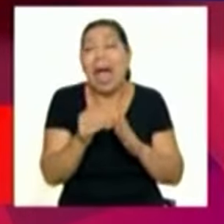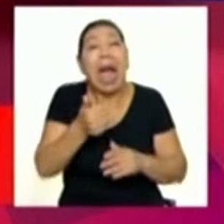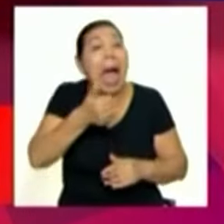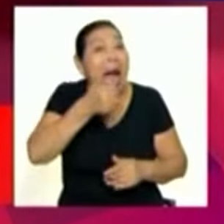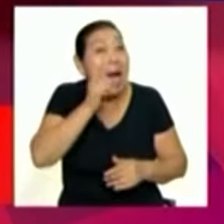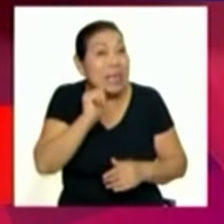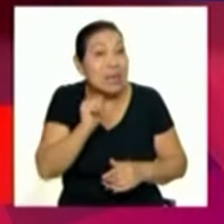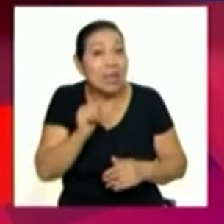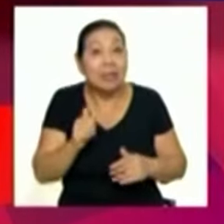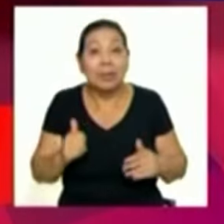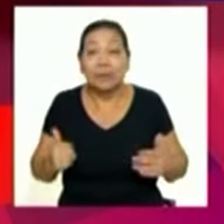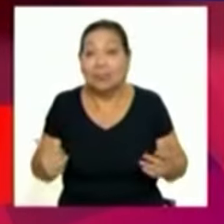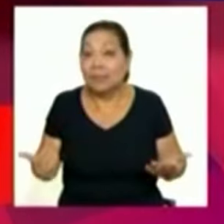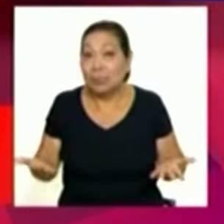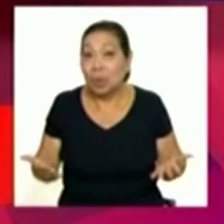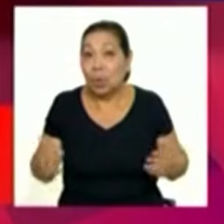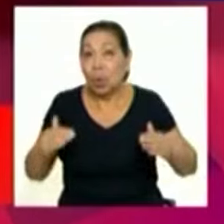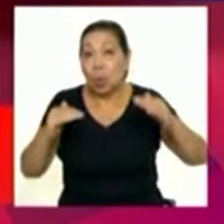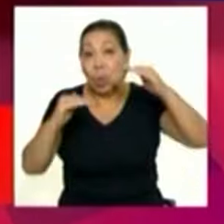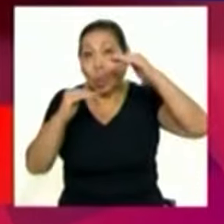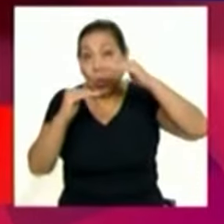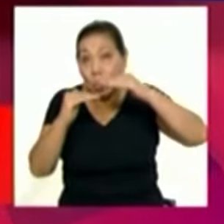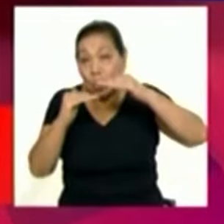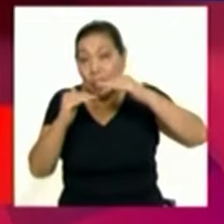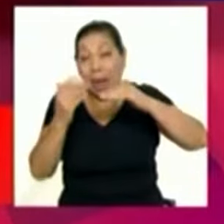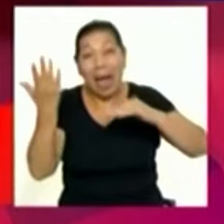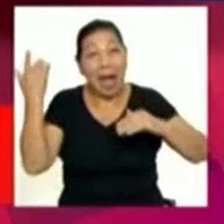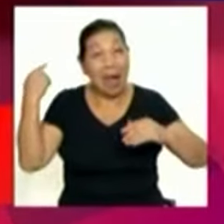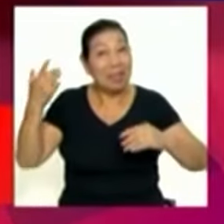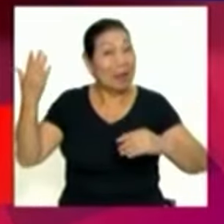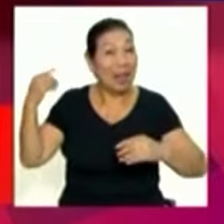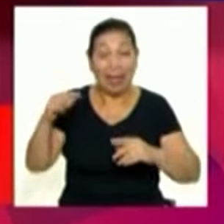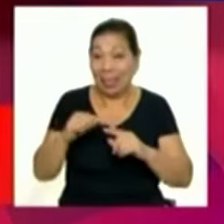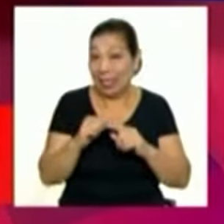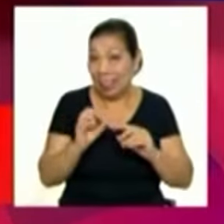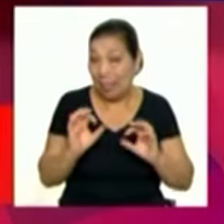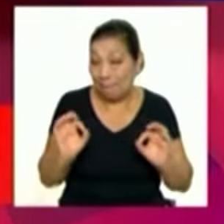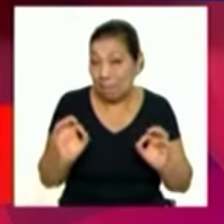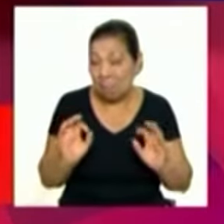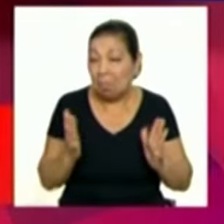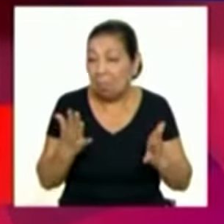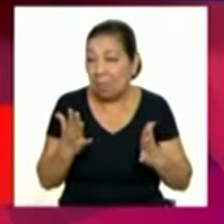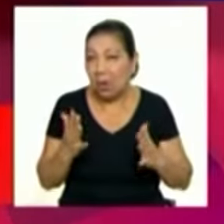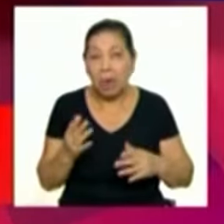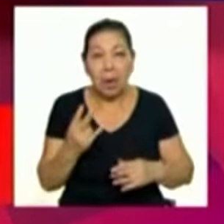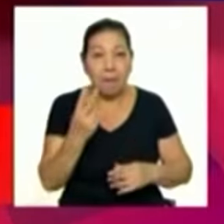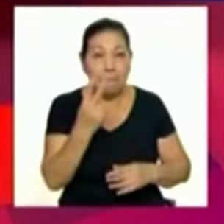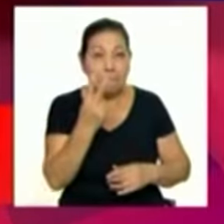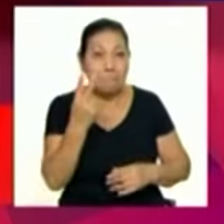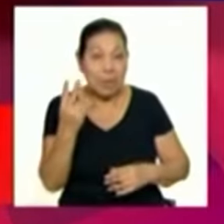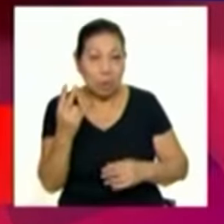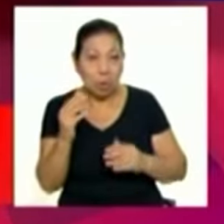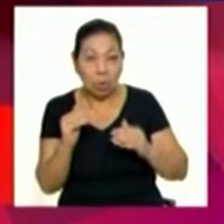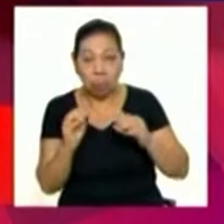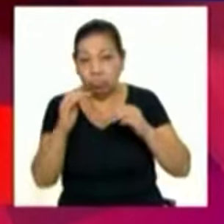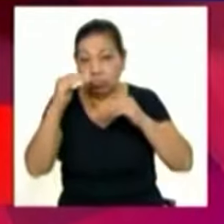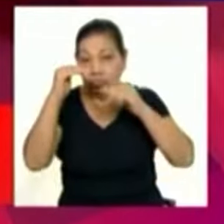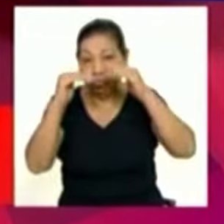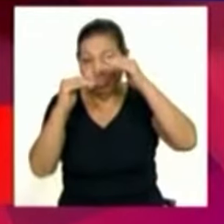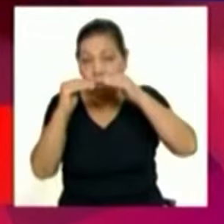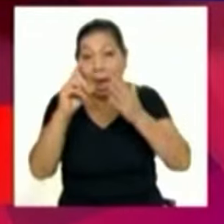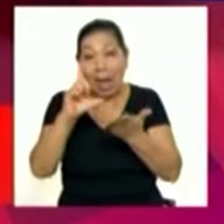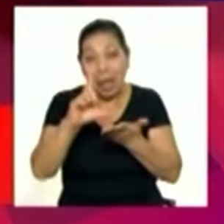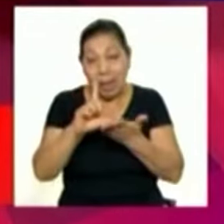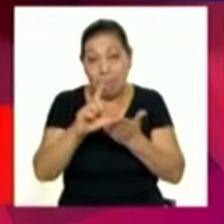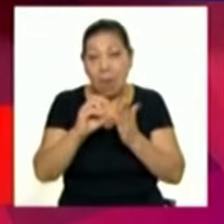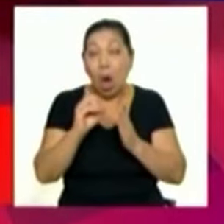de ayer han sido pues bajas en comparación de la semana anterior. Hemos tenido valores cercanos hasta los 22 grados en lo que es la zona de